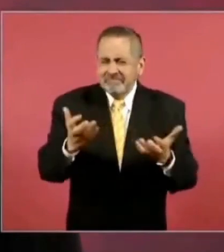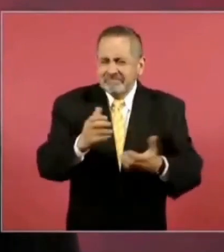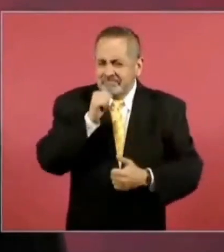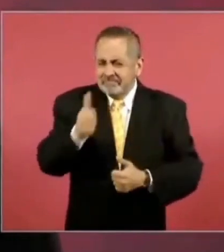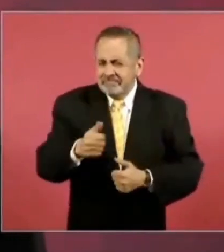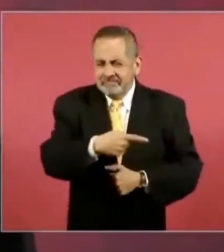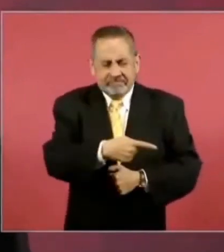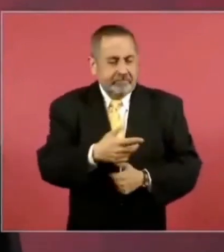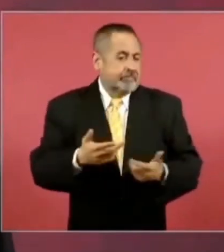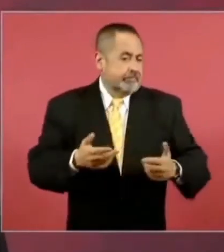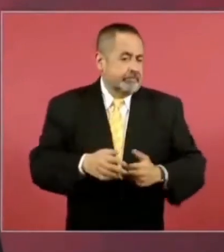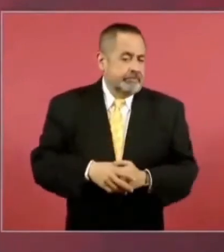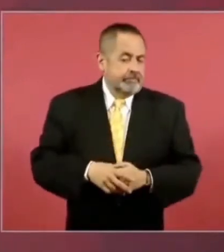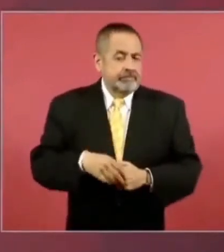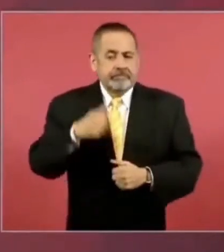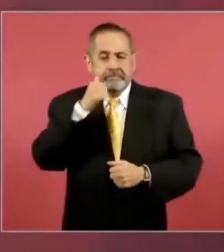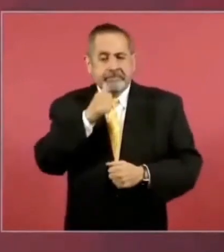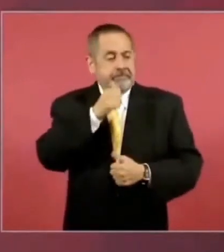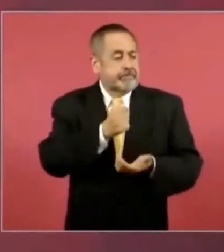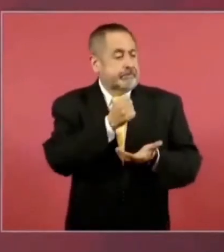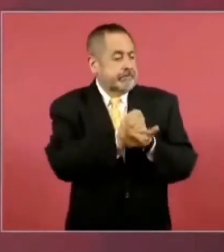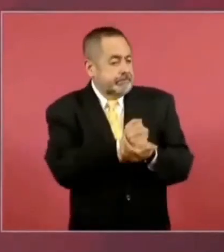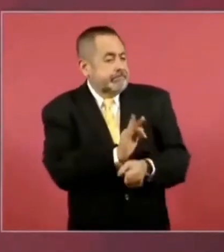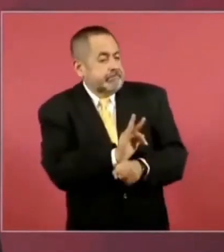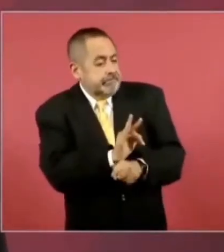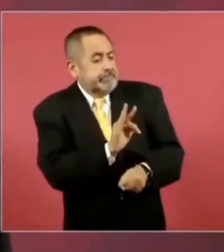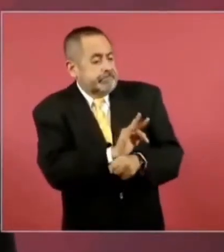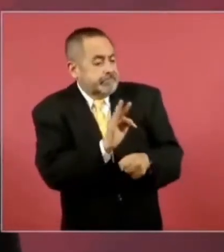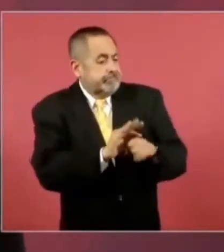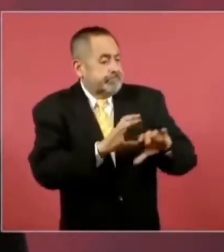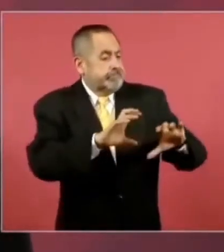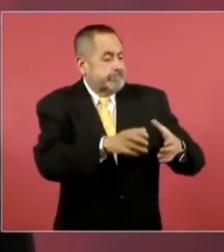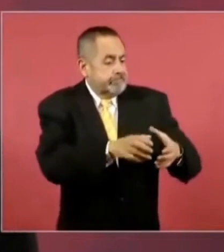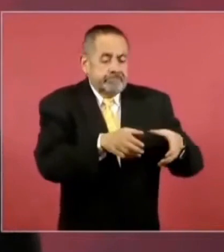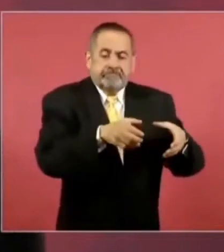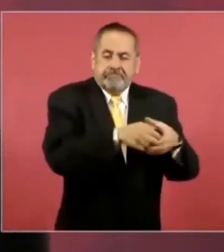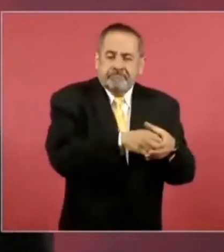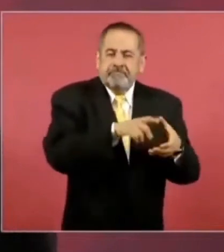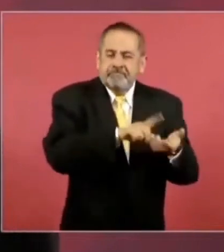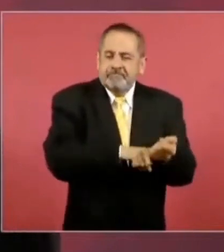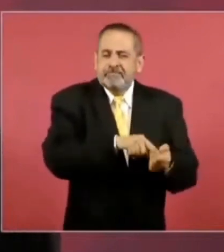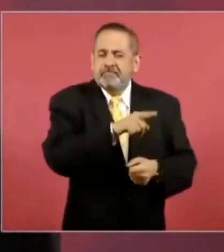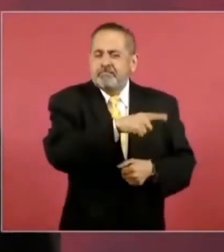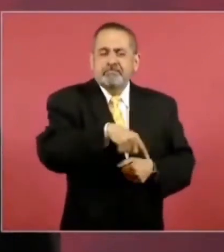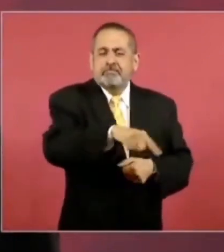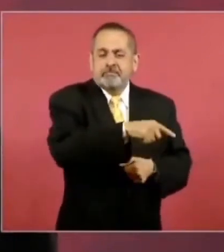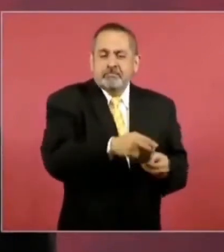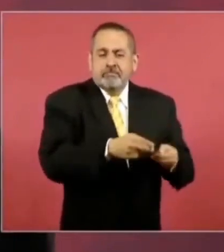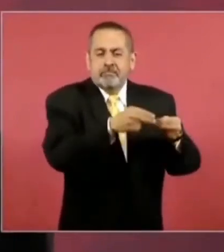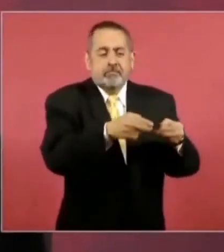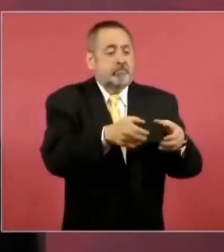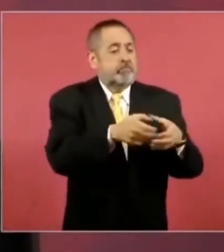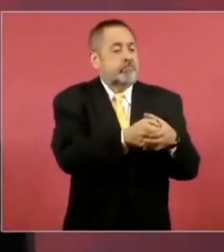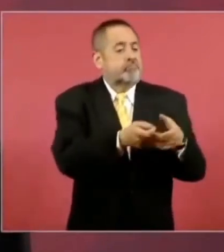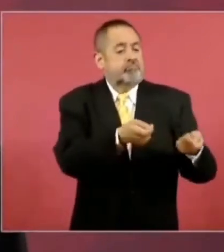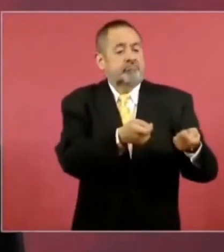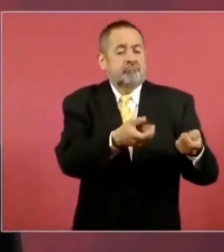Todo ha sido para favorecer a la oligarquía.